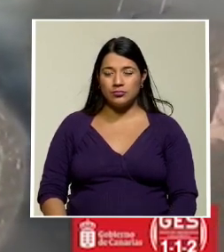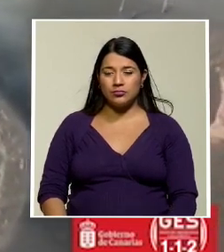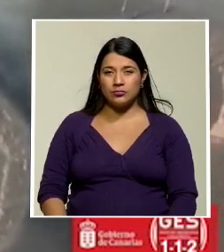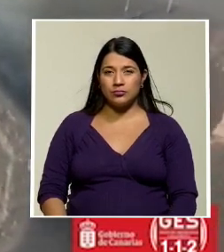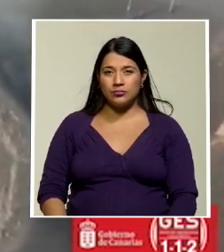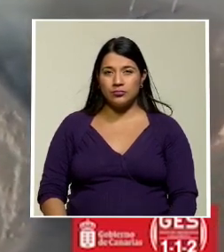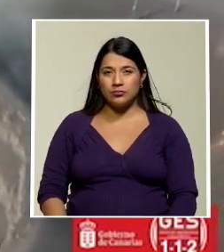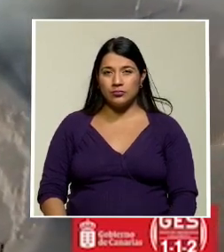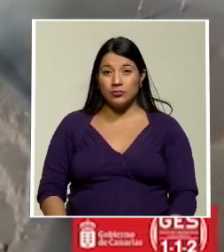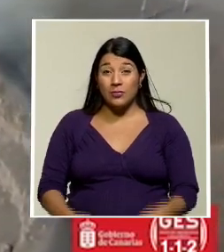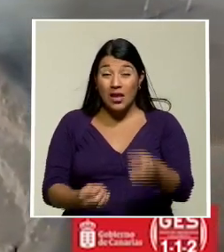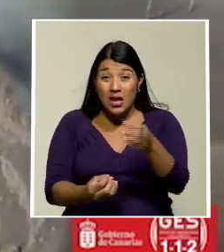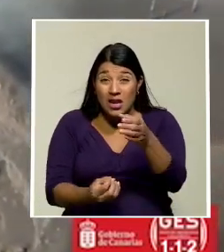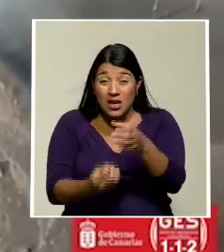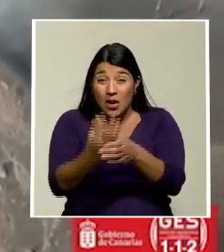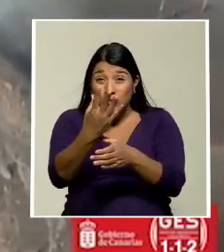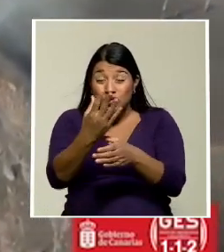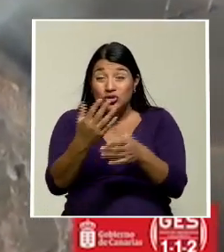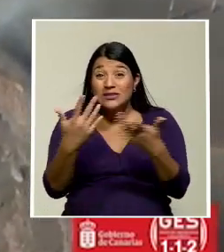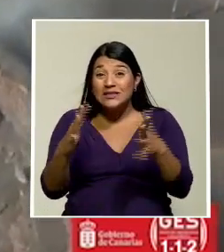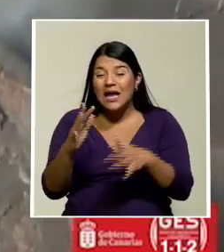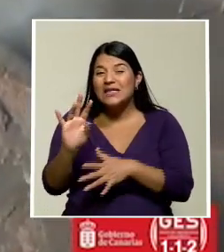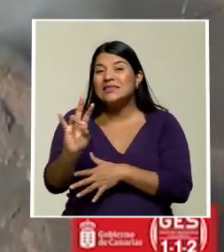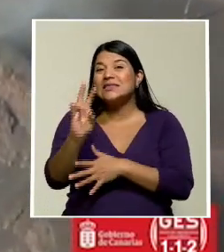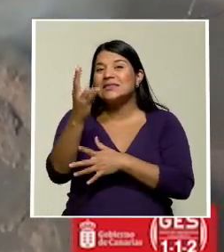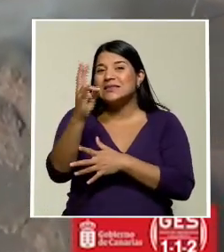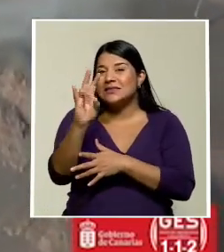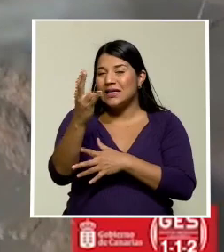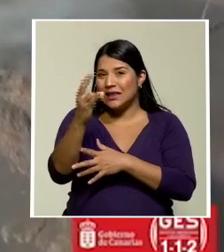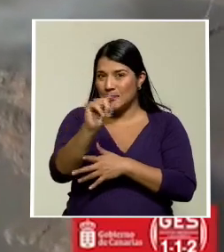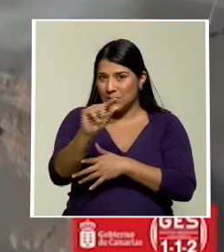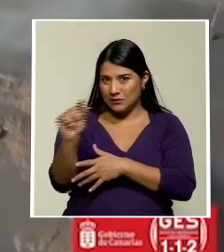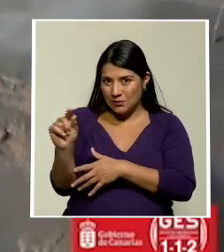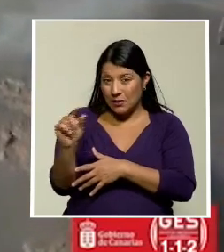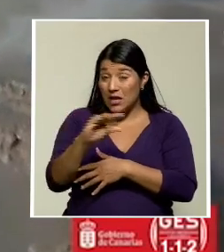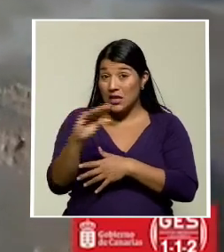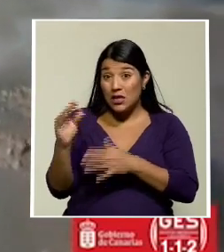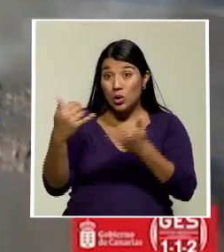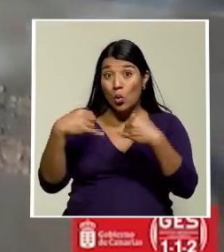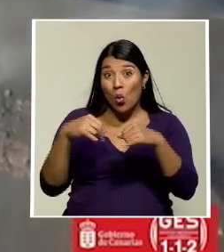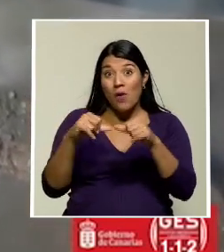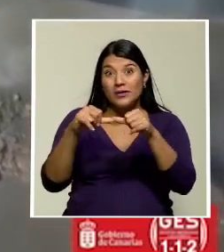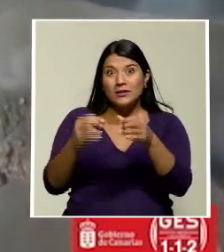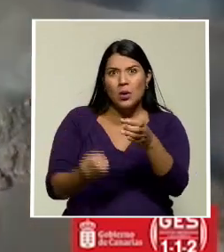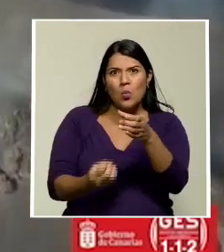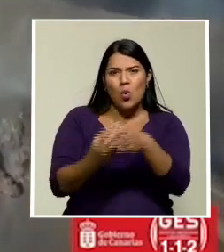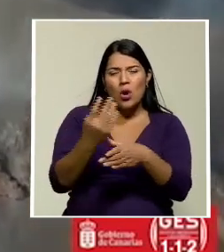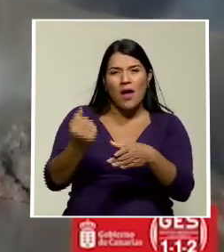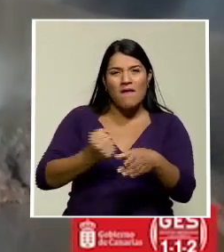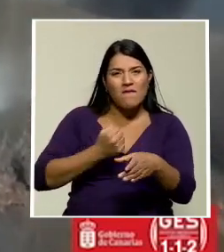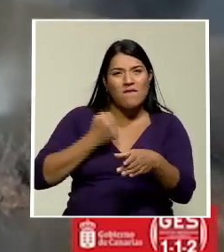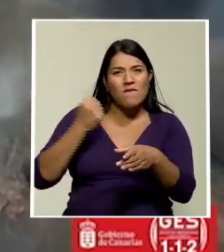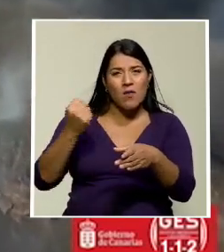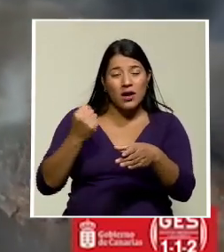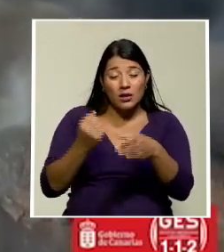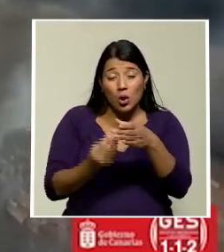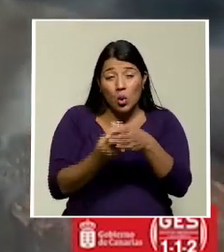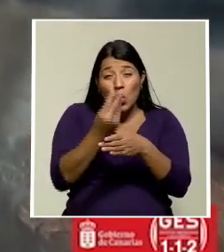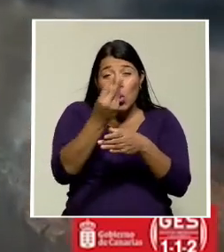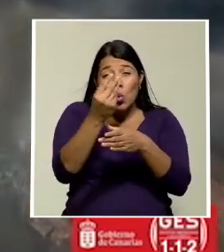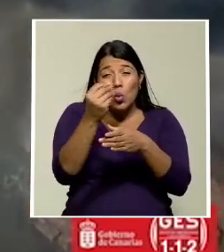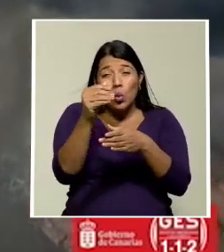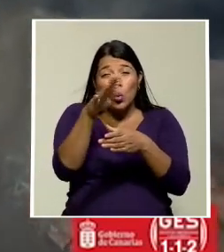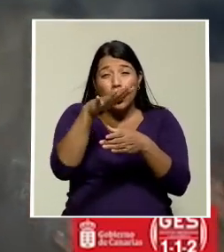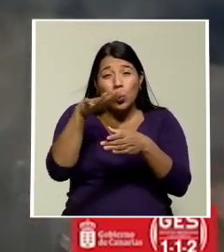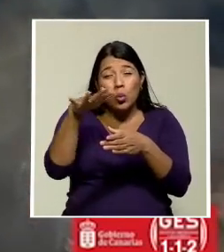La erupción entra en su séptima semana y las bocas del volcán siguen emitiendo con gran intensidad lava gases y